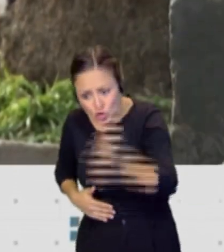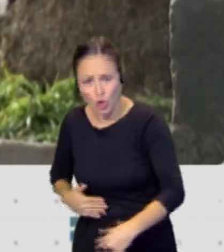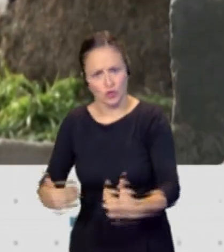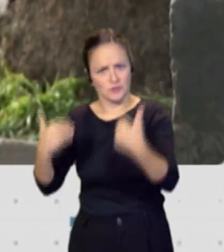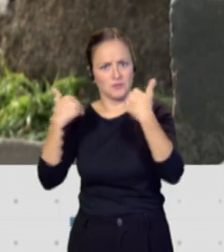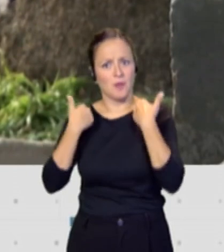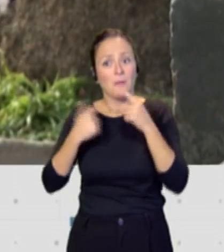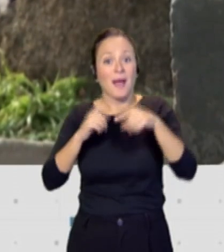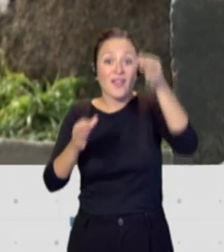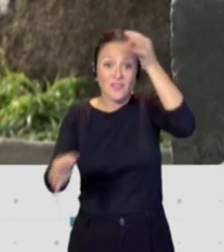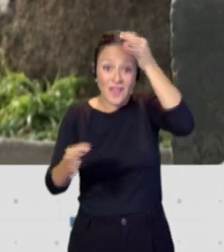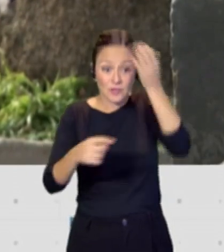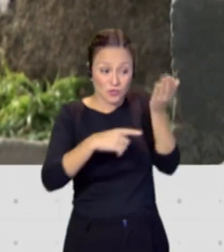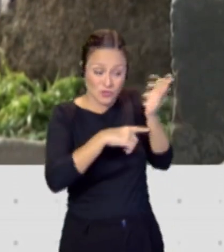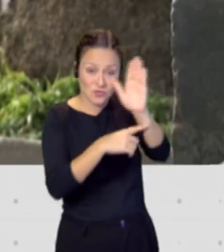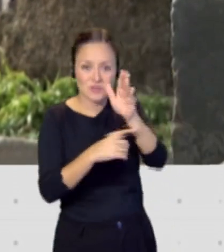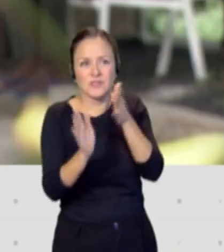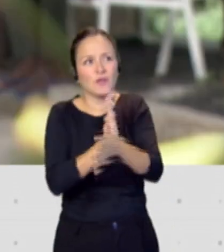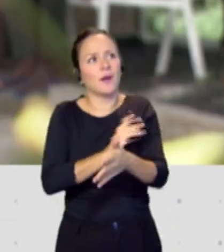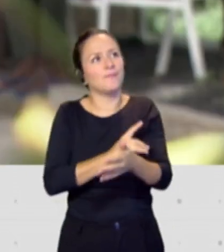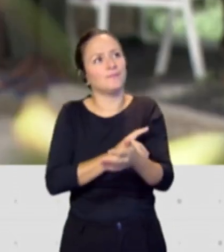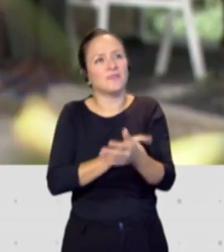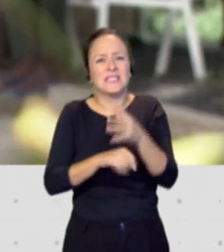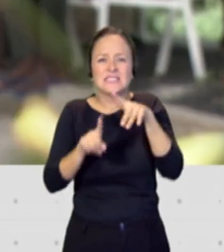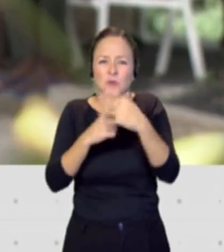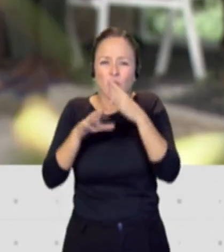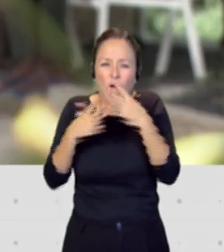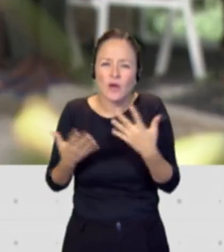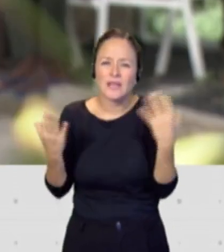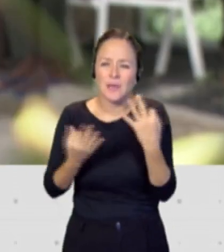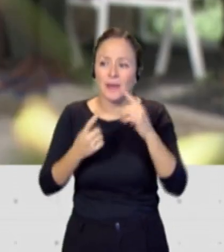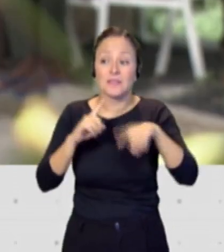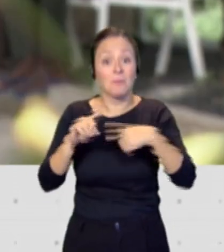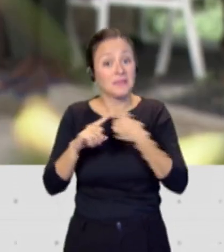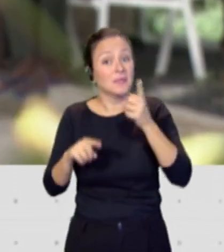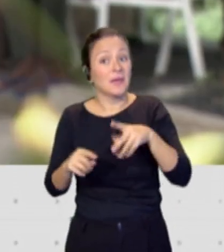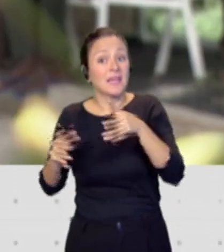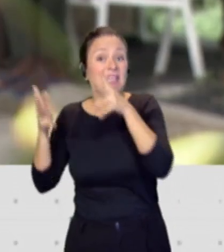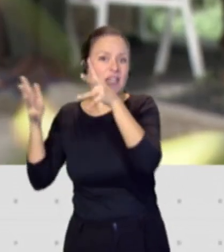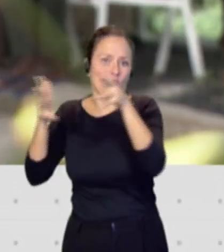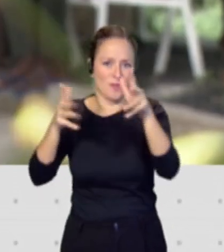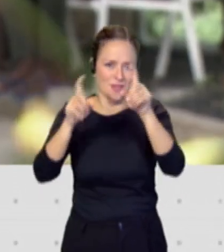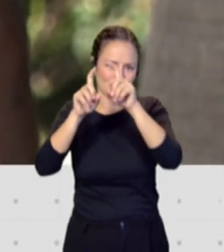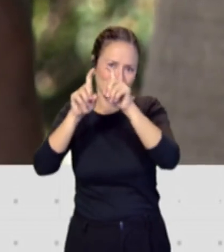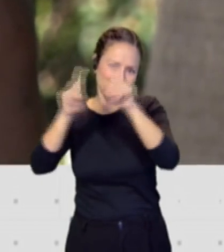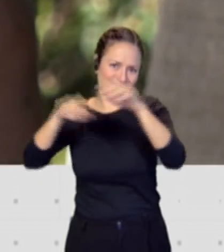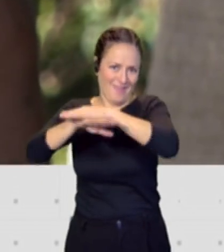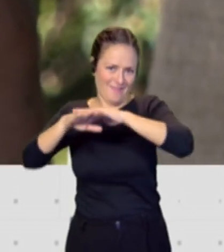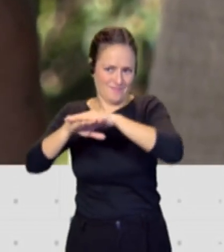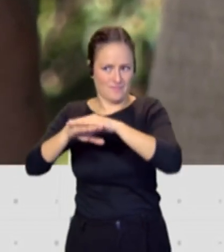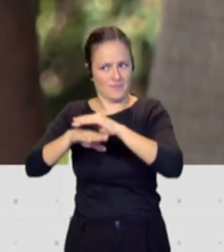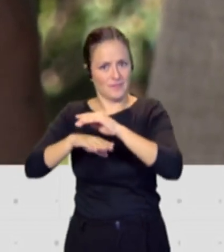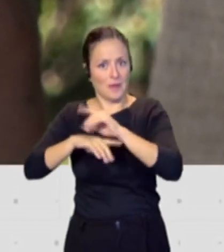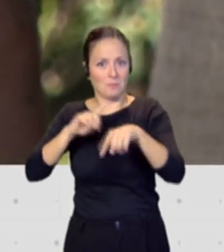para visibilizar lo que está pasando, sino para dar recomendaciones a las distintas Administraciones y también para visibilizar el